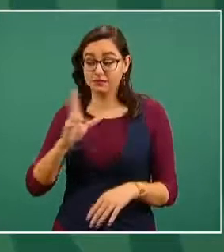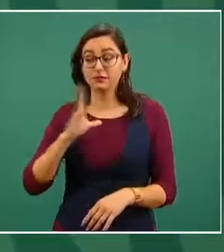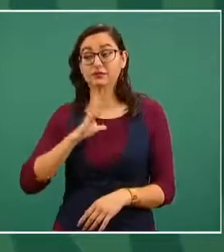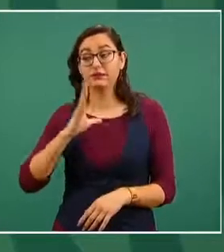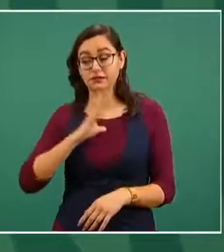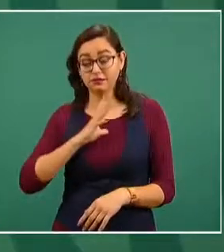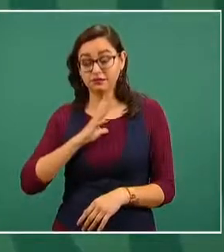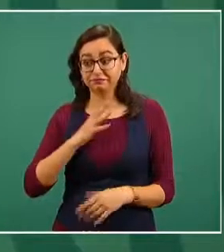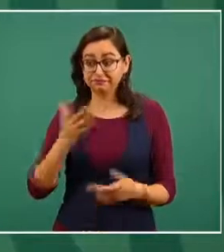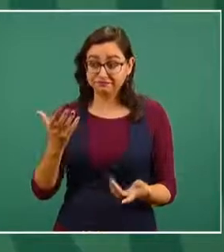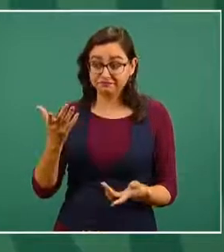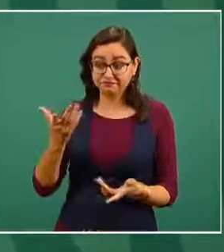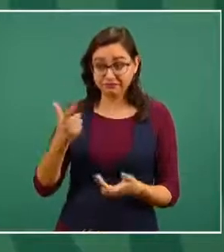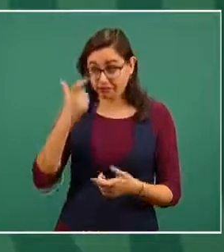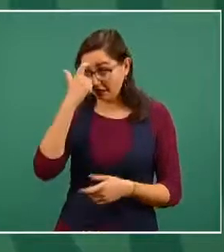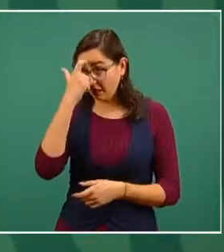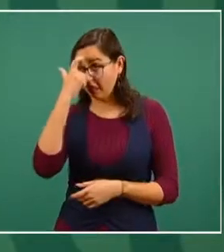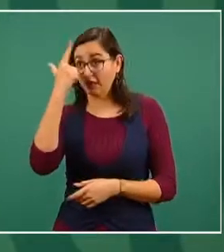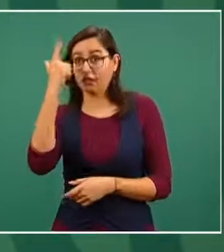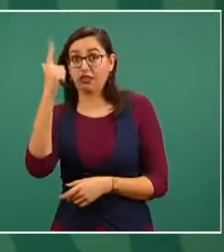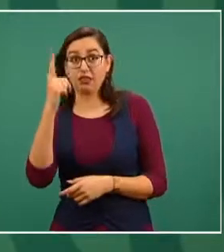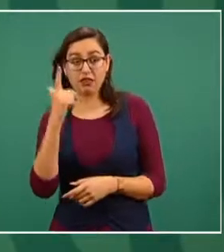no inventamos